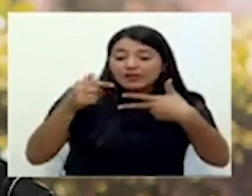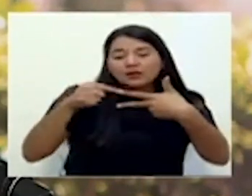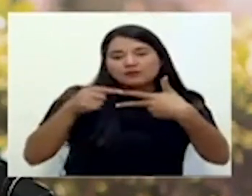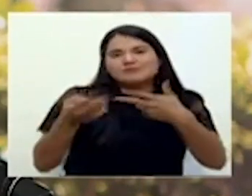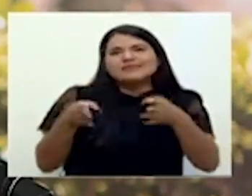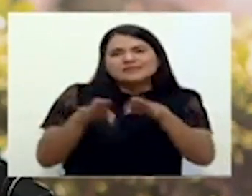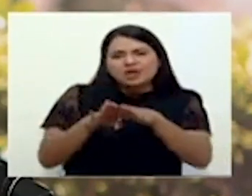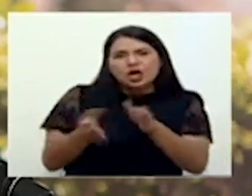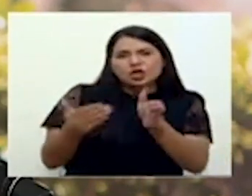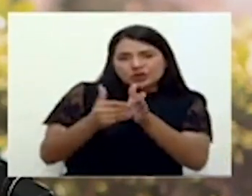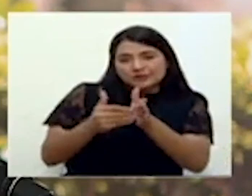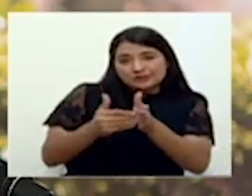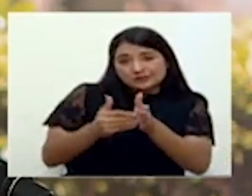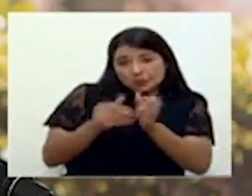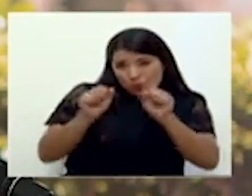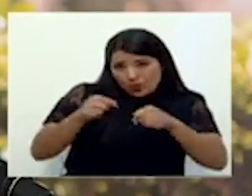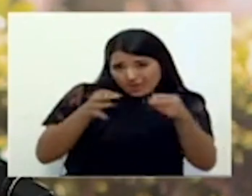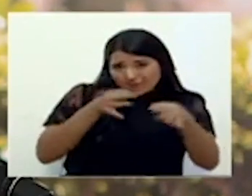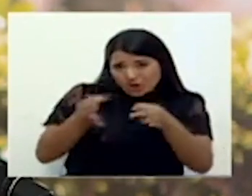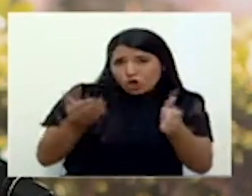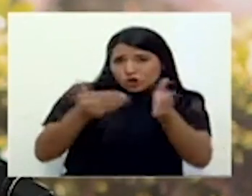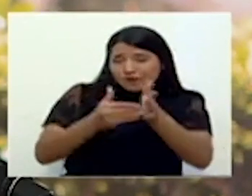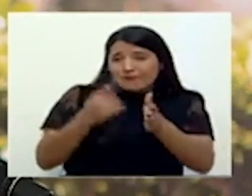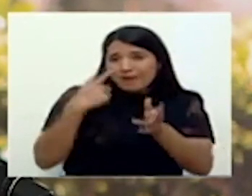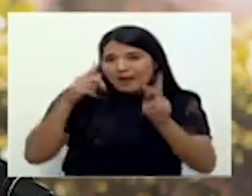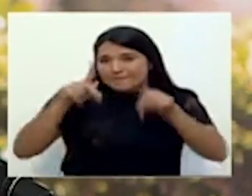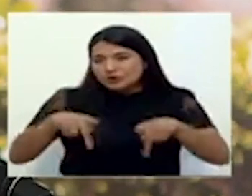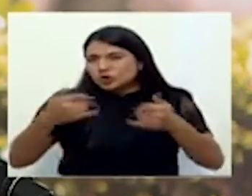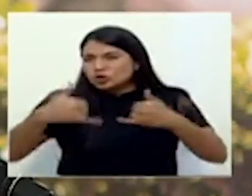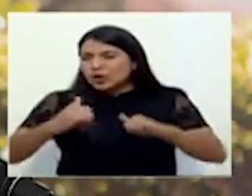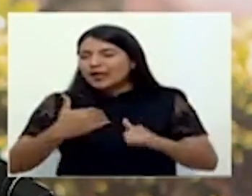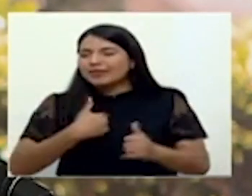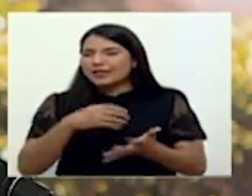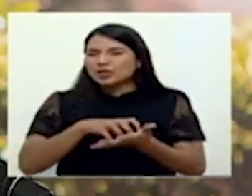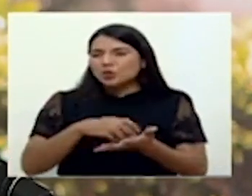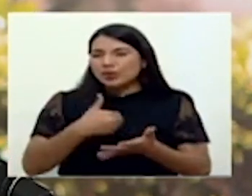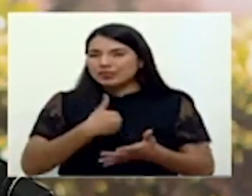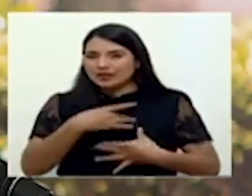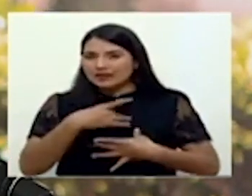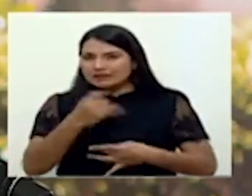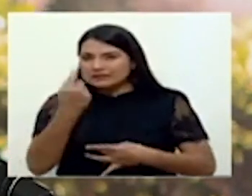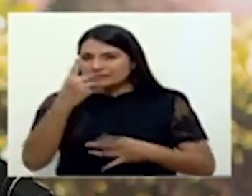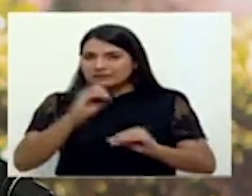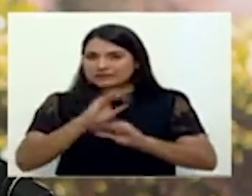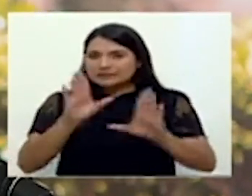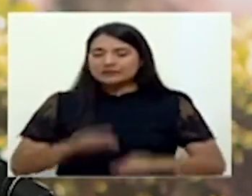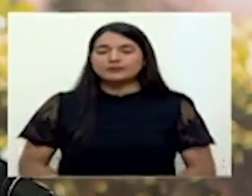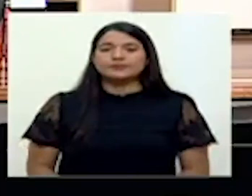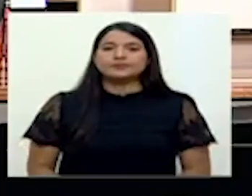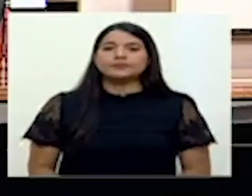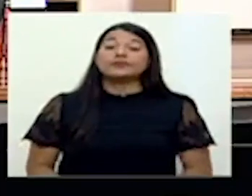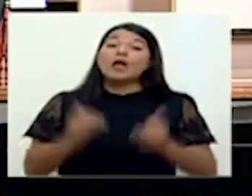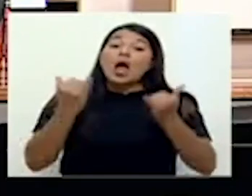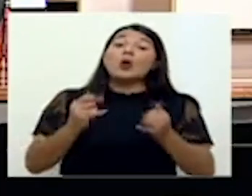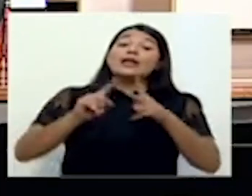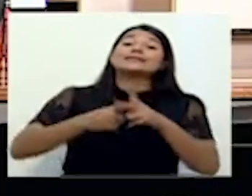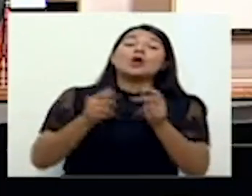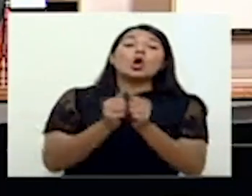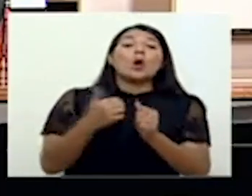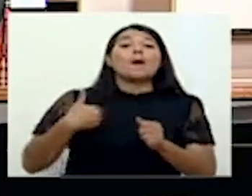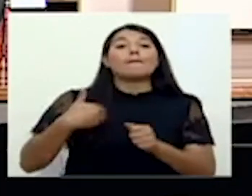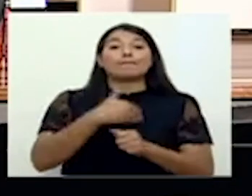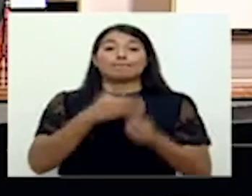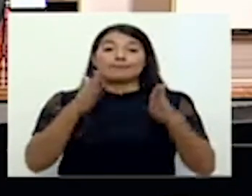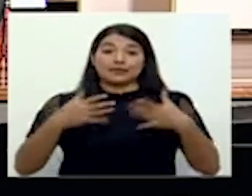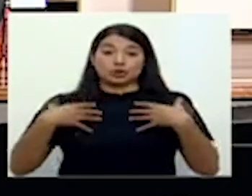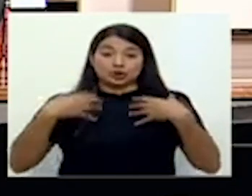aclarárselo a lectores y usuarios que están interesados en ese sentido. Iniciamos con el ministro de Salud,